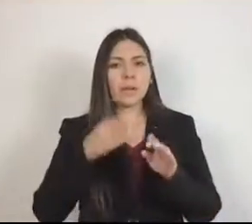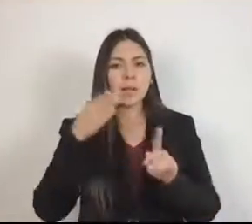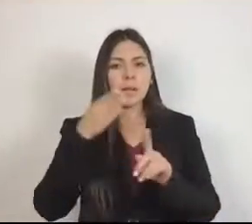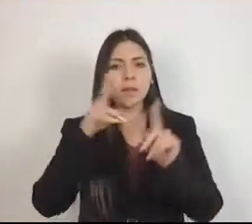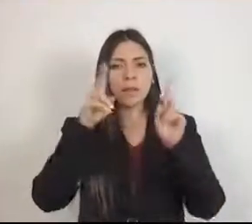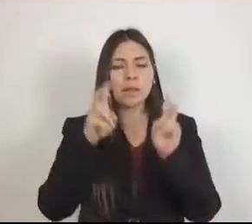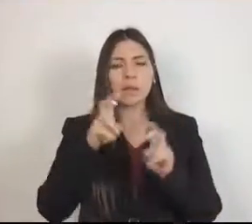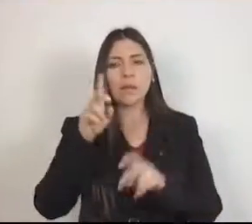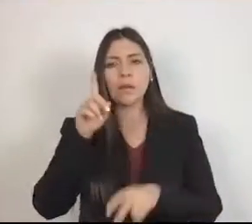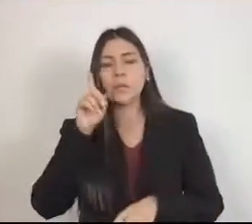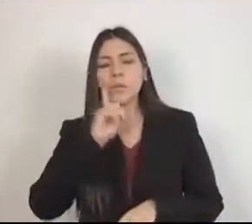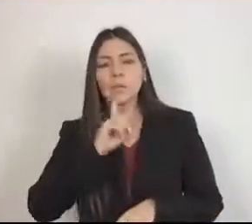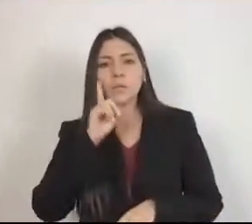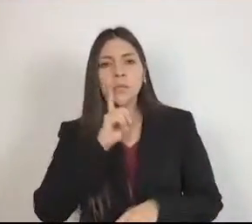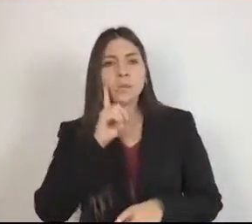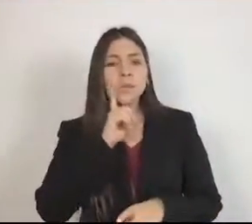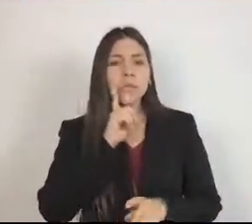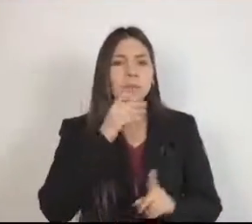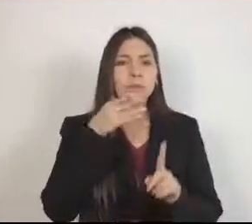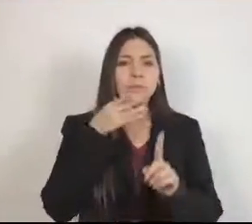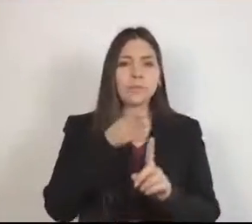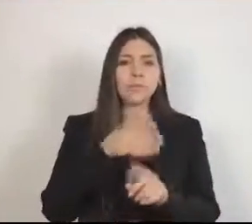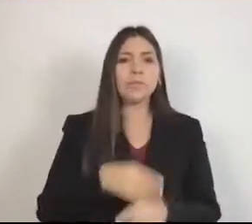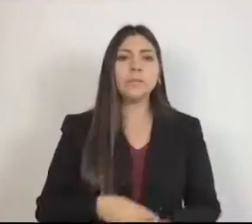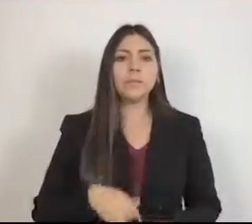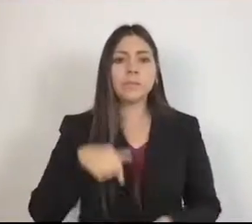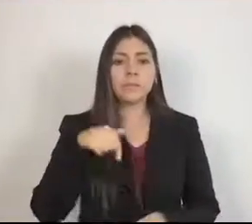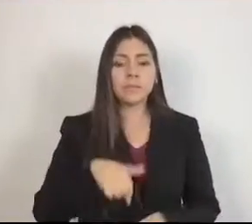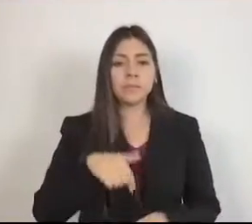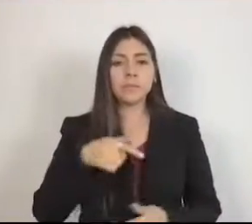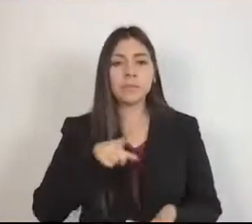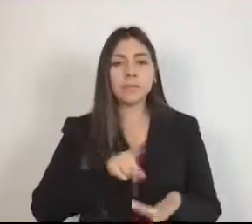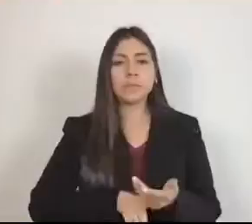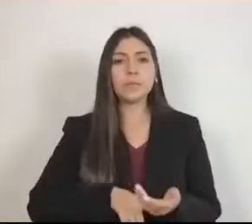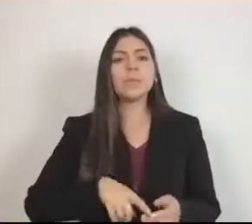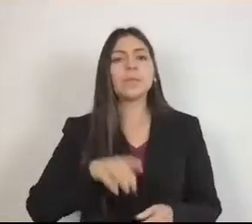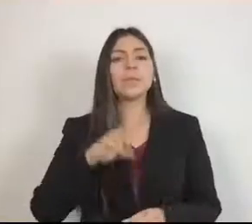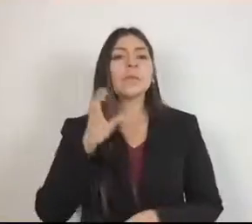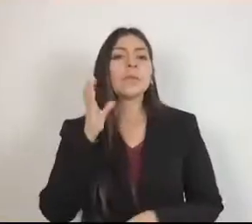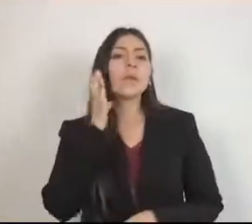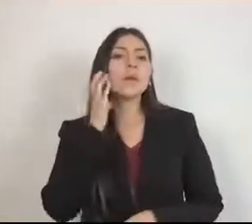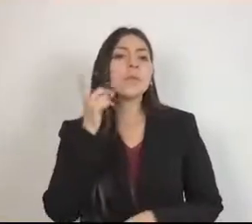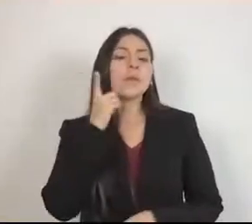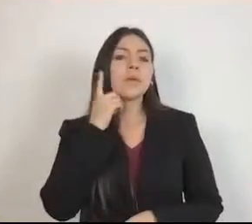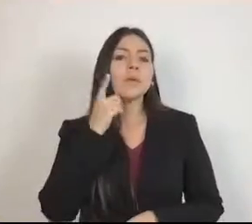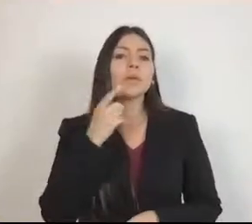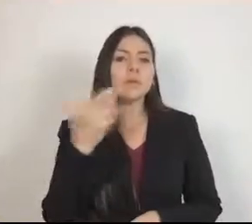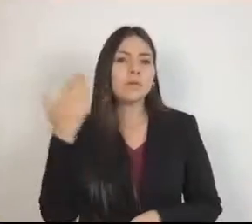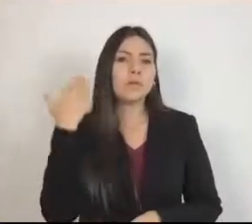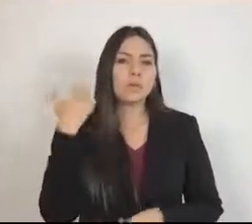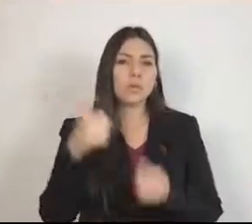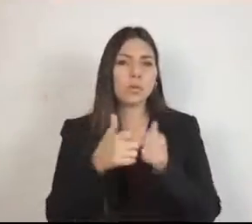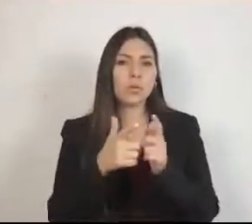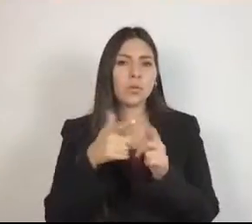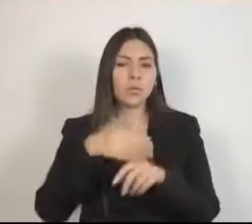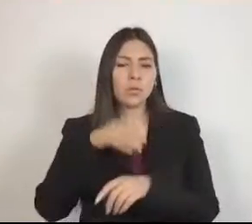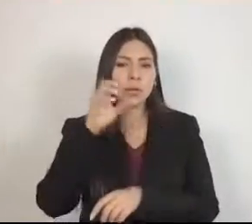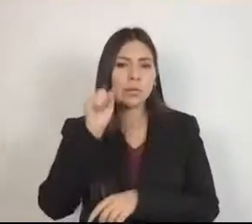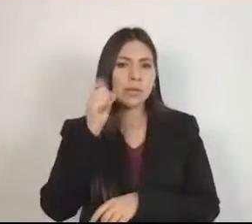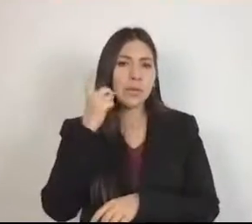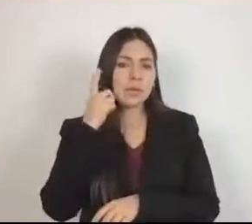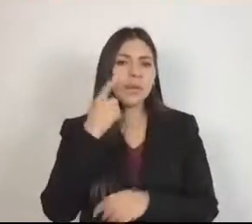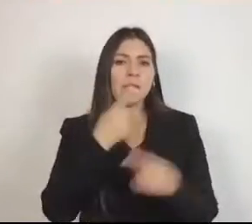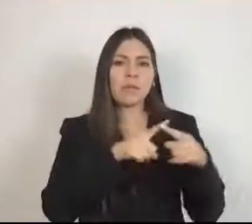En este Congreso, en la sexagésima legislatura, se aprobaron varias leyes que